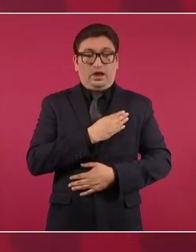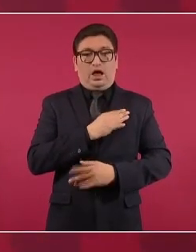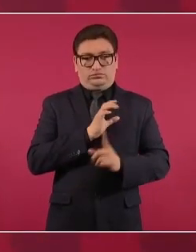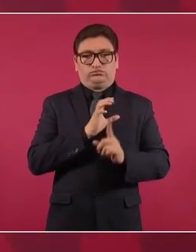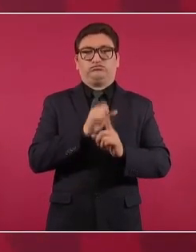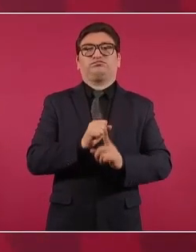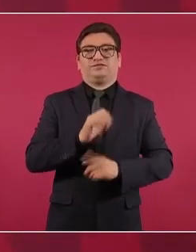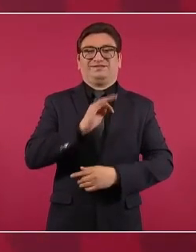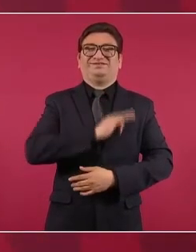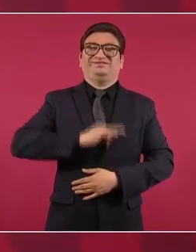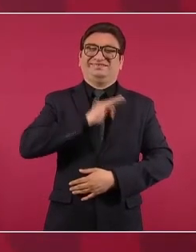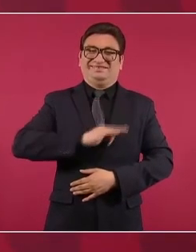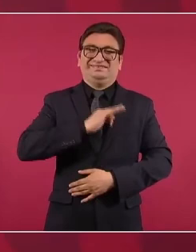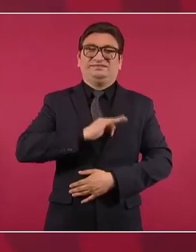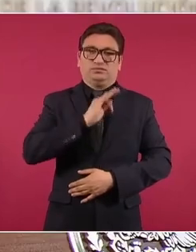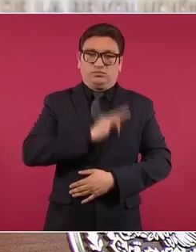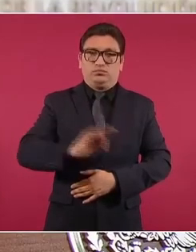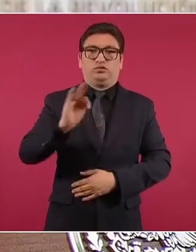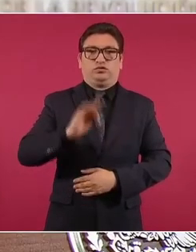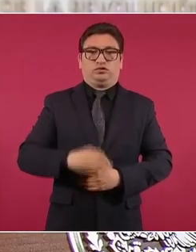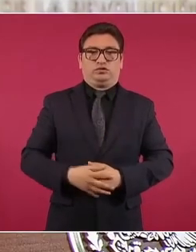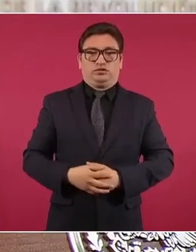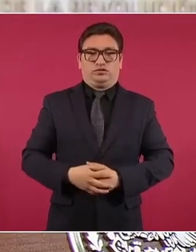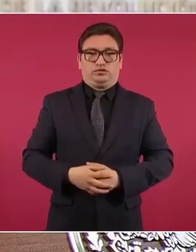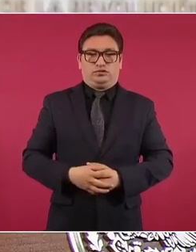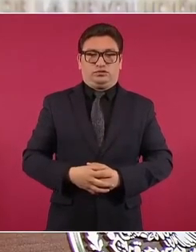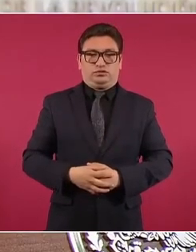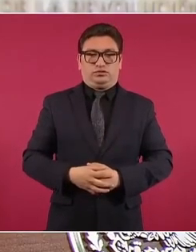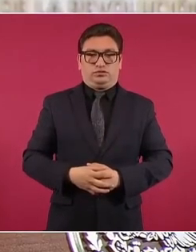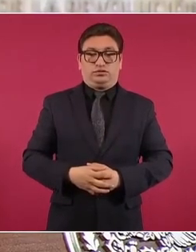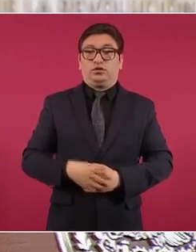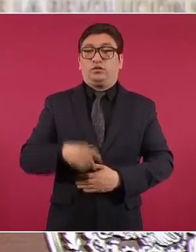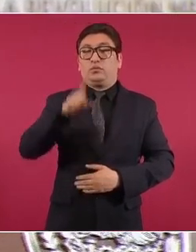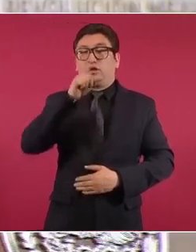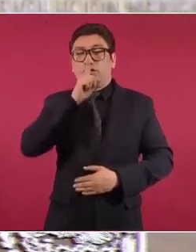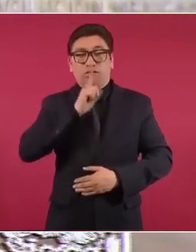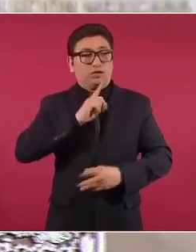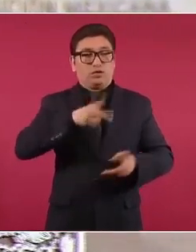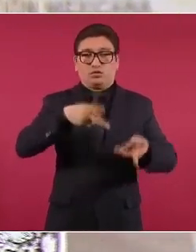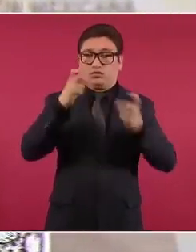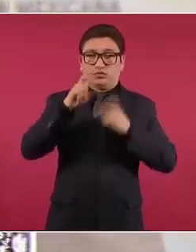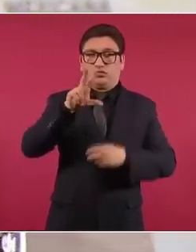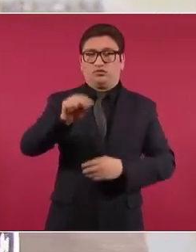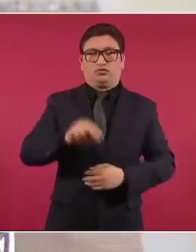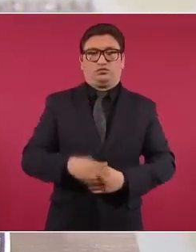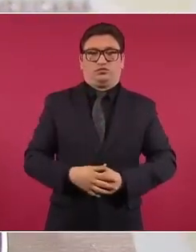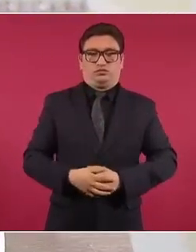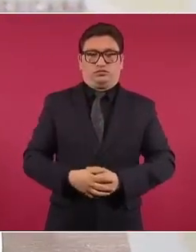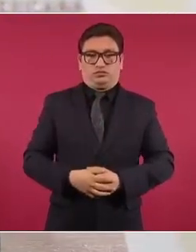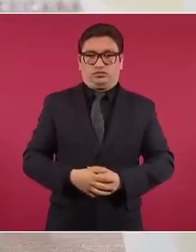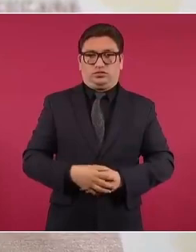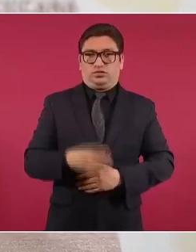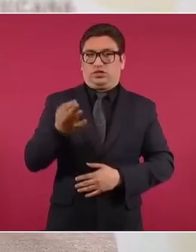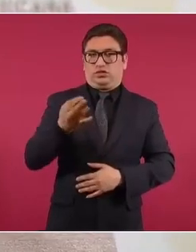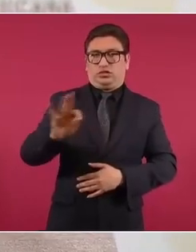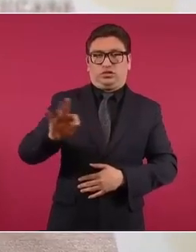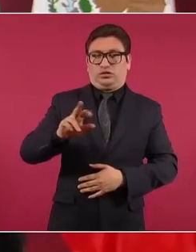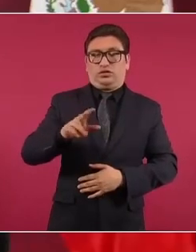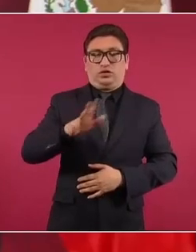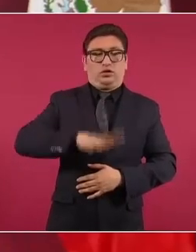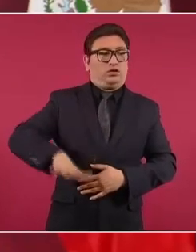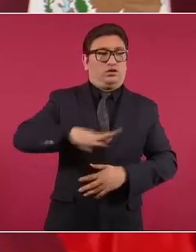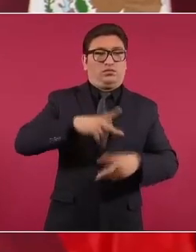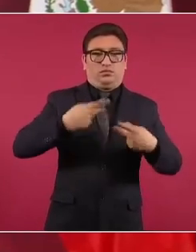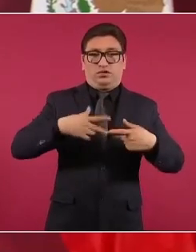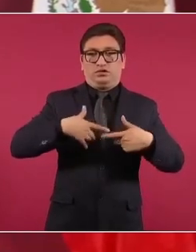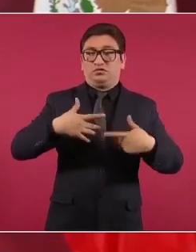y no mentir, no robar, no traicionar al pueblo.